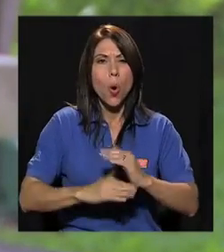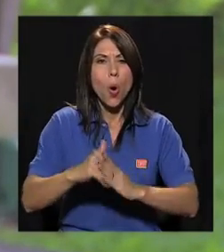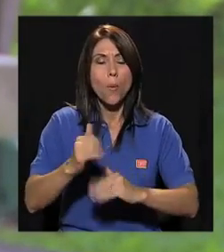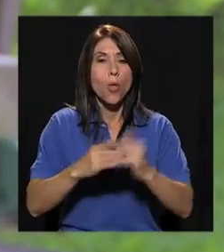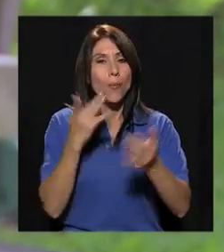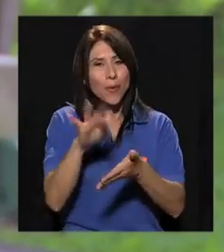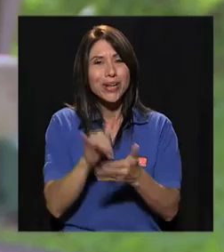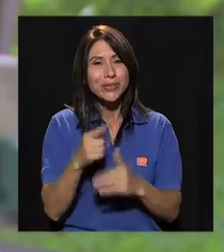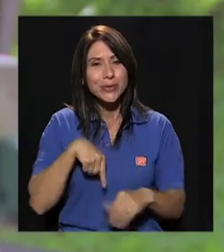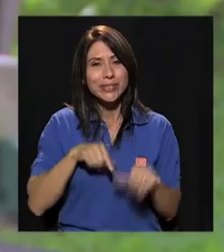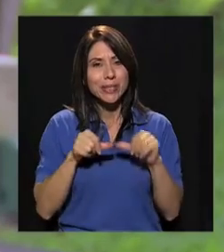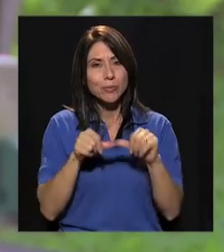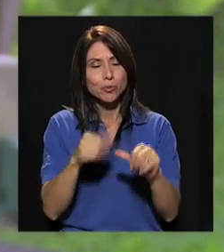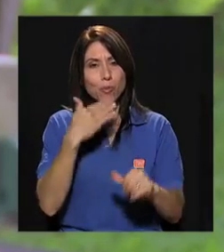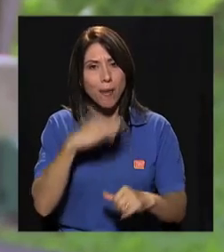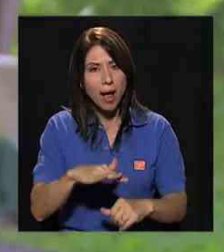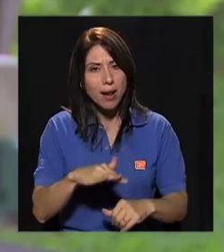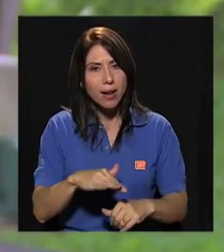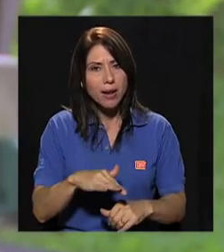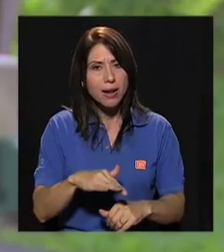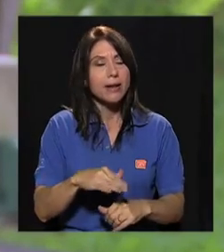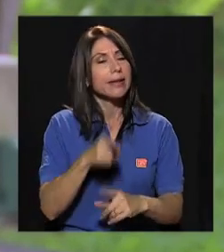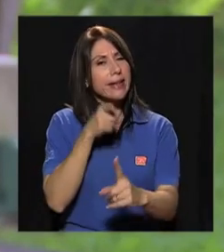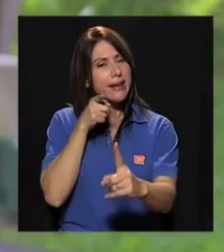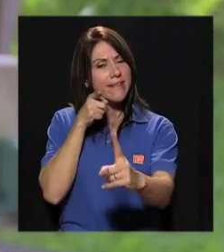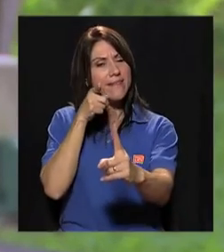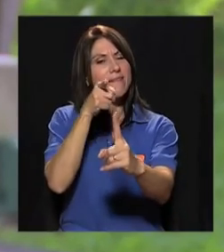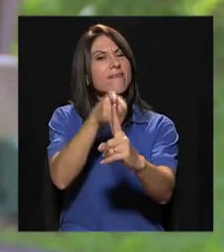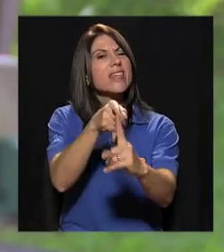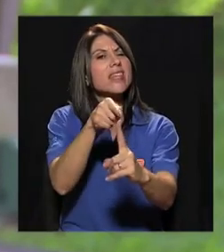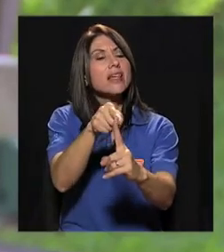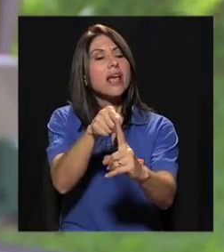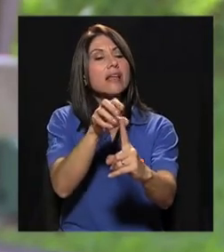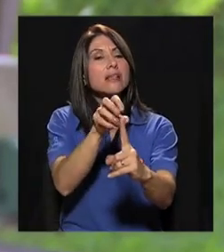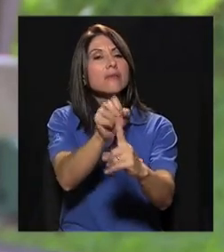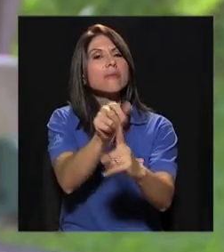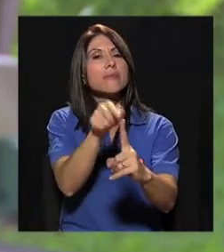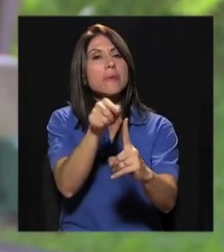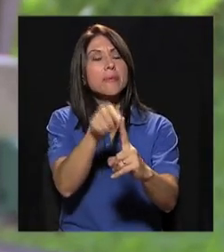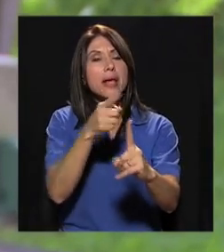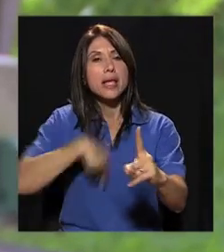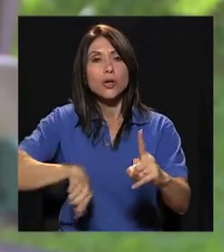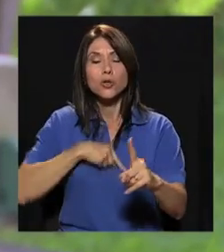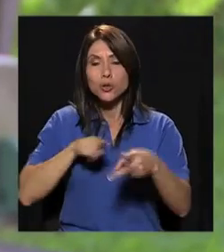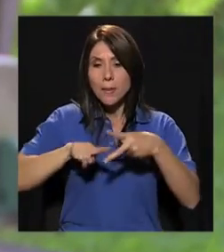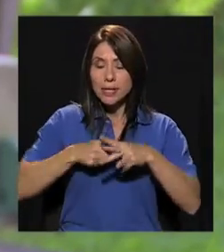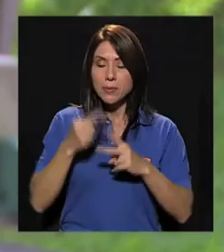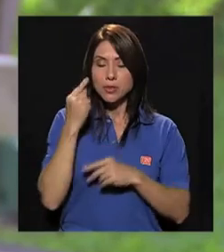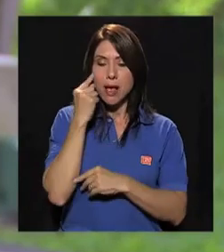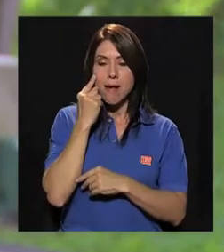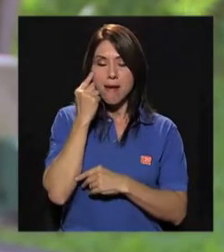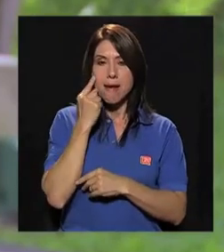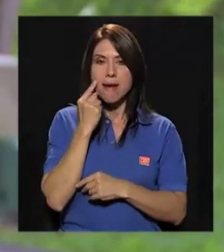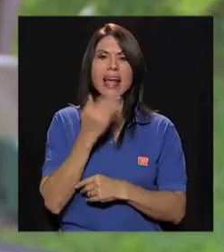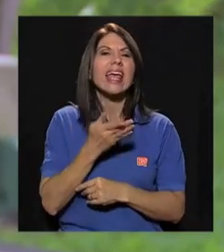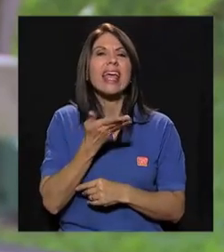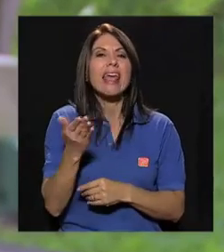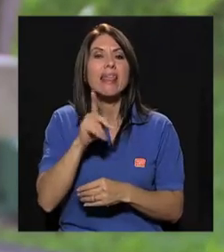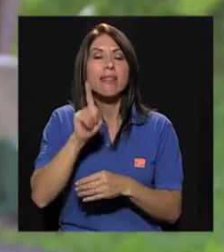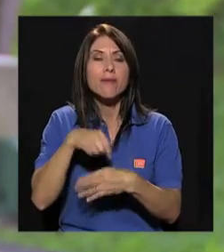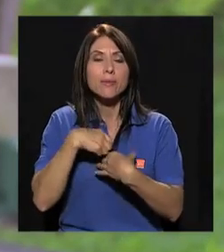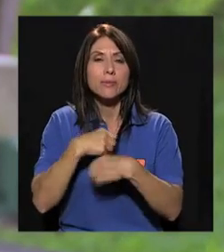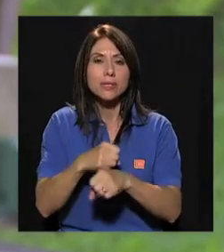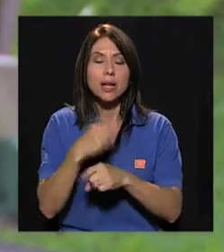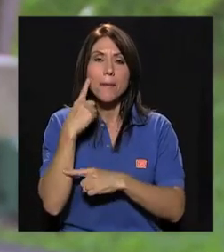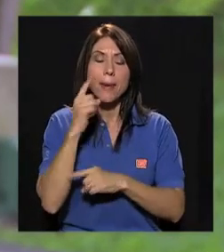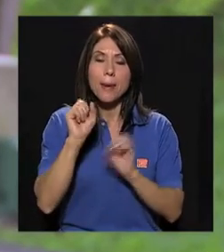y por eso es que seguimos mal. El fin o la meta es que empecemos a valorar qué es lo que tenemos que hacer